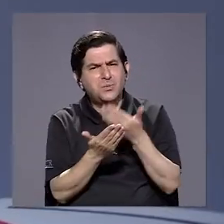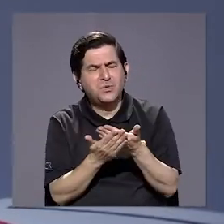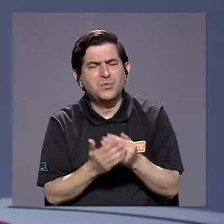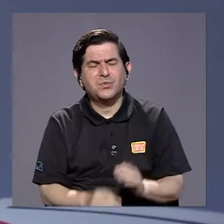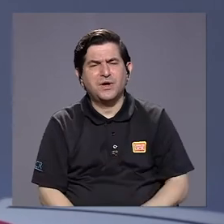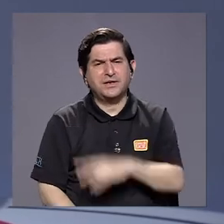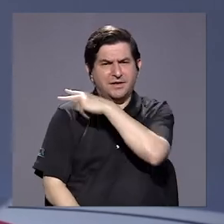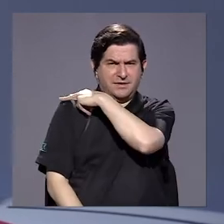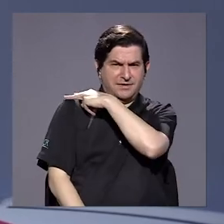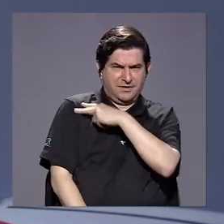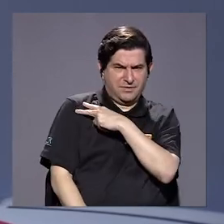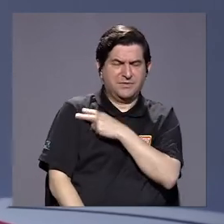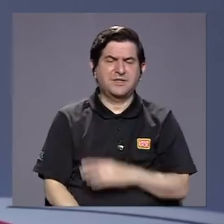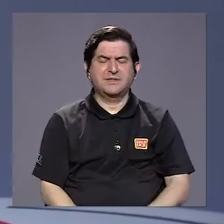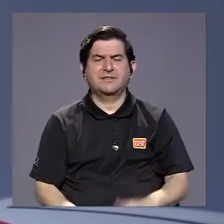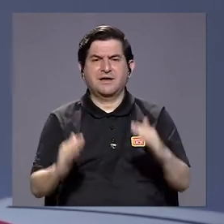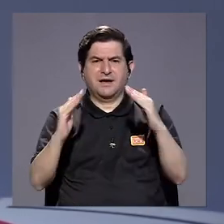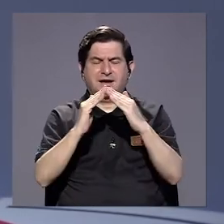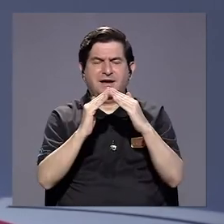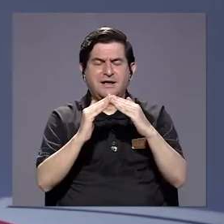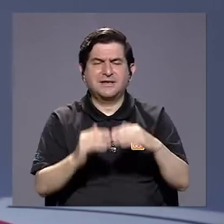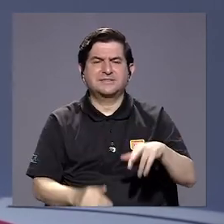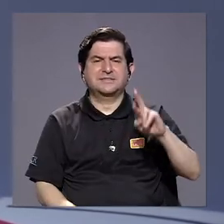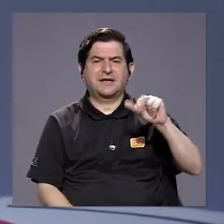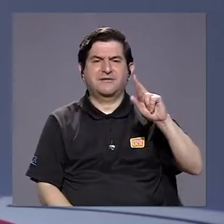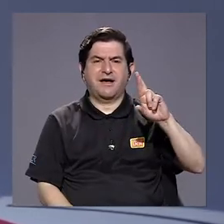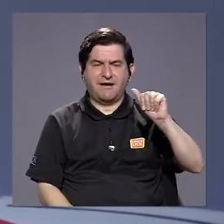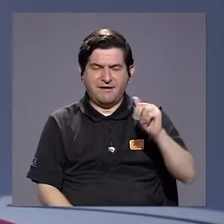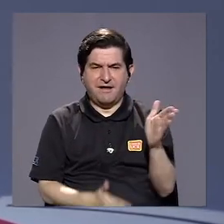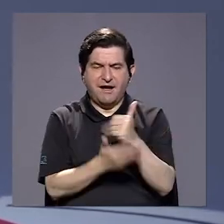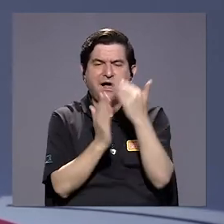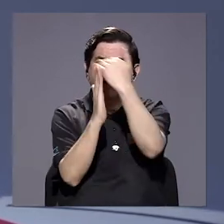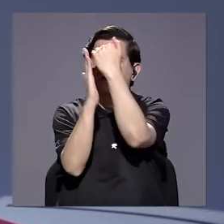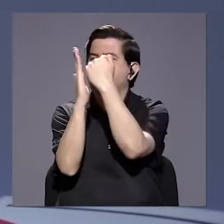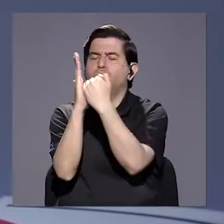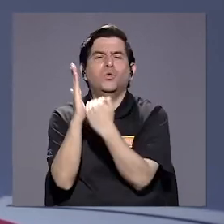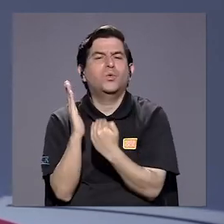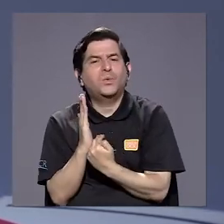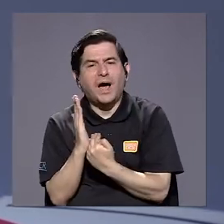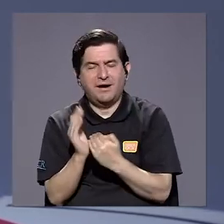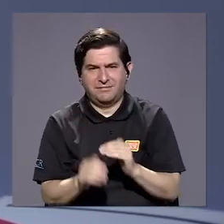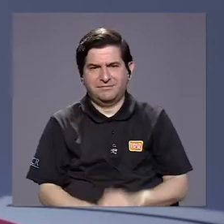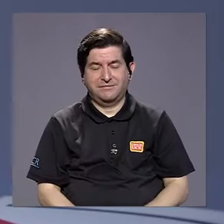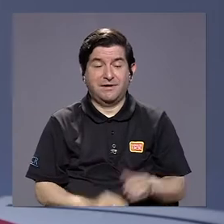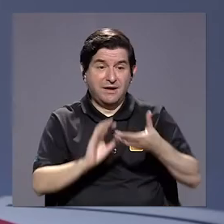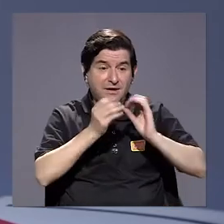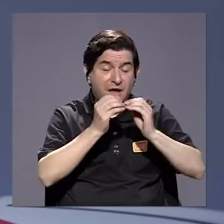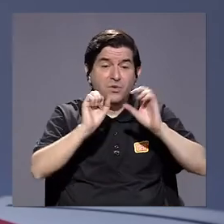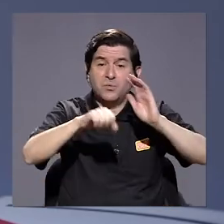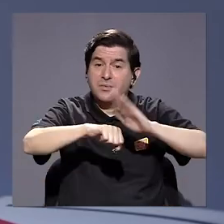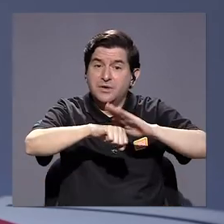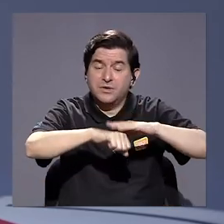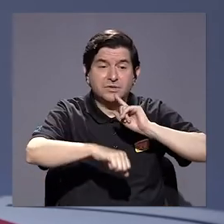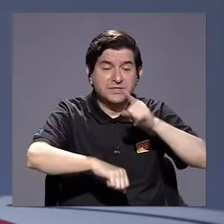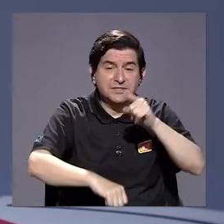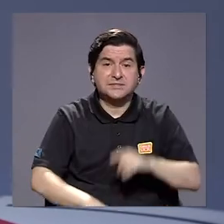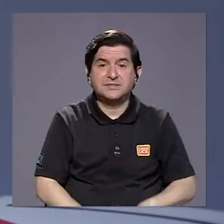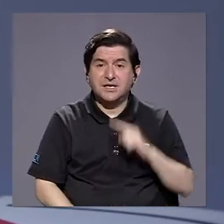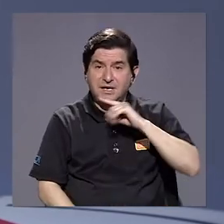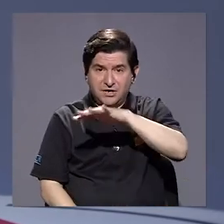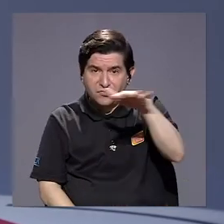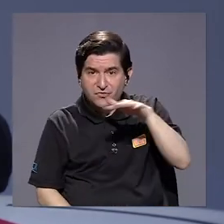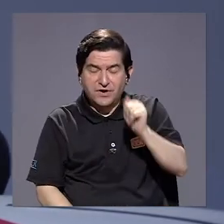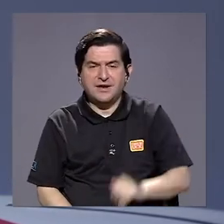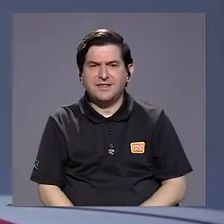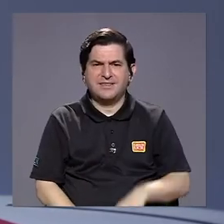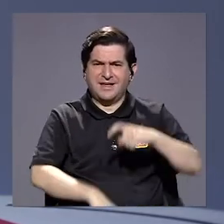desde el comisionado y Casa Rara pueda ofrecer algún listado que en números nos pueda decir esa realidad, sobre